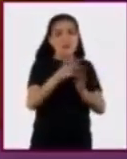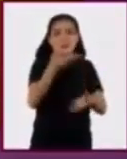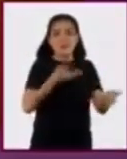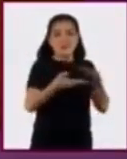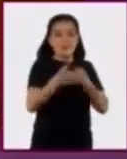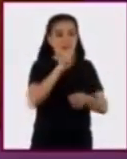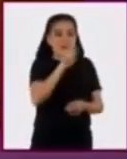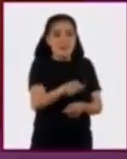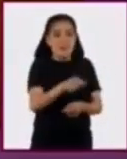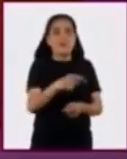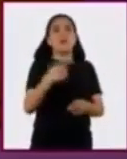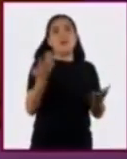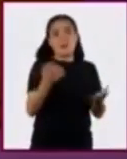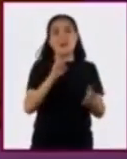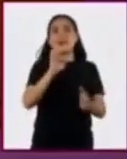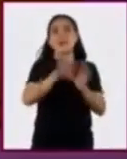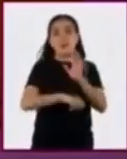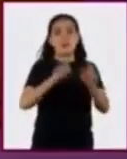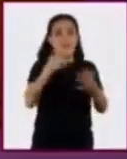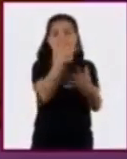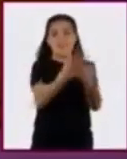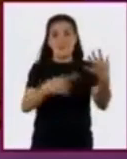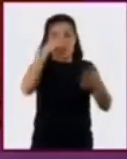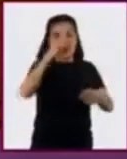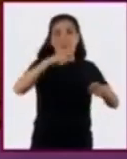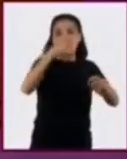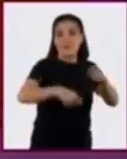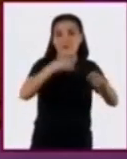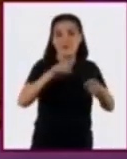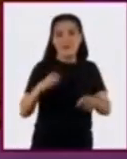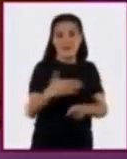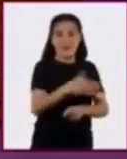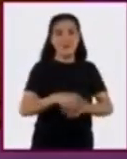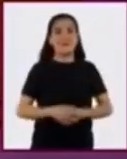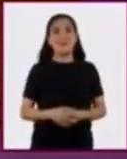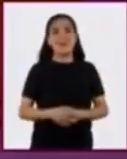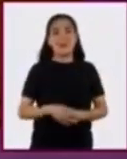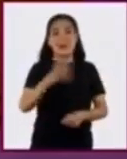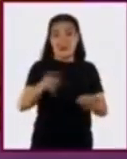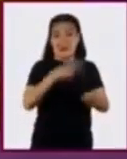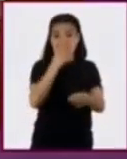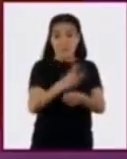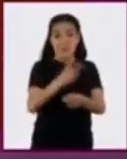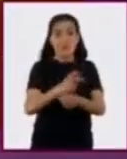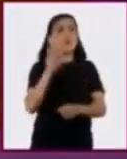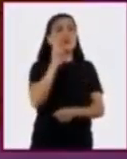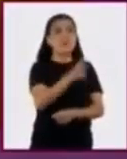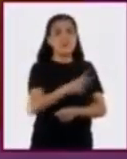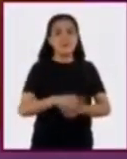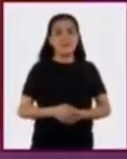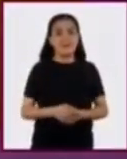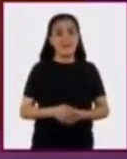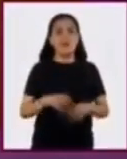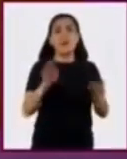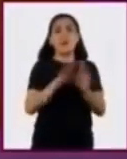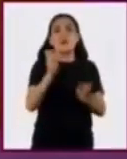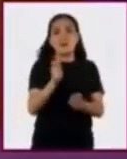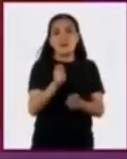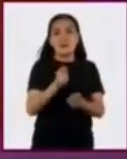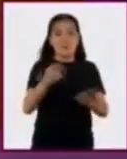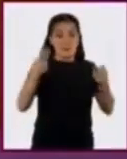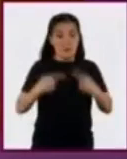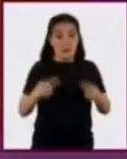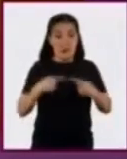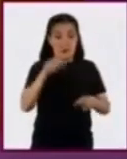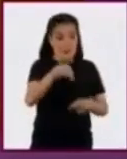con ellas como la red de pescar. En el secundario observamos cómo la relación entre la